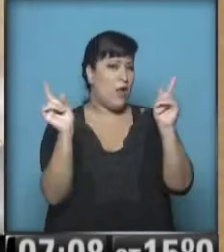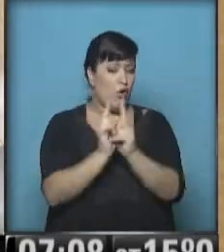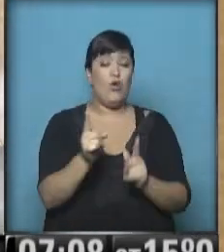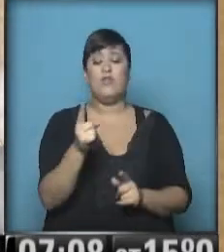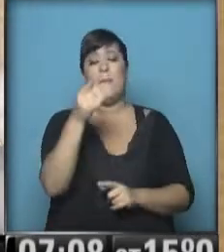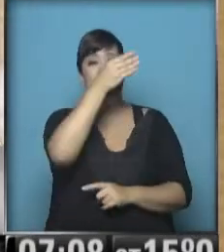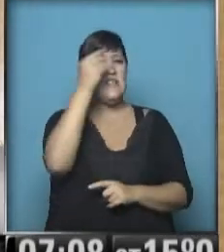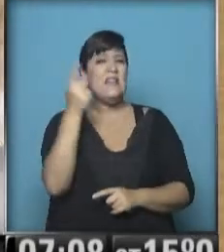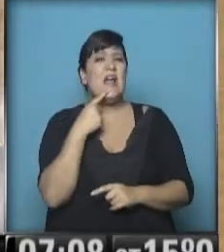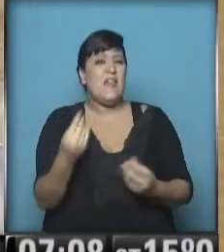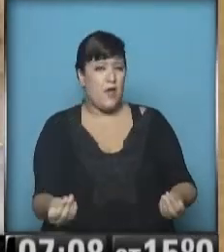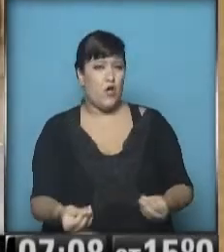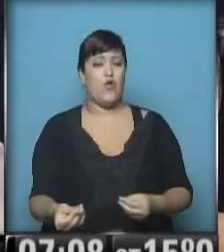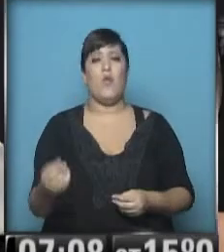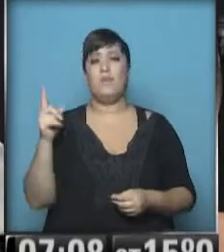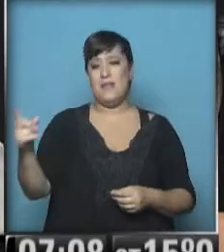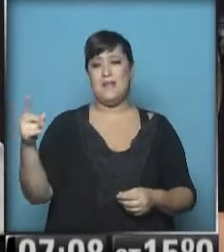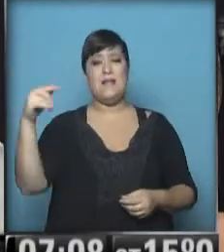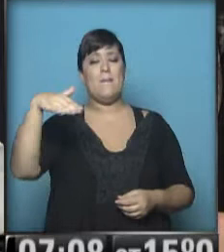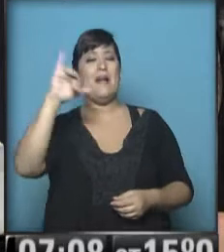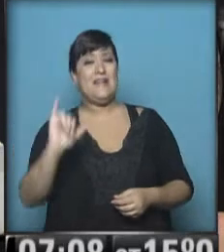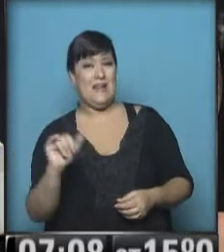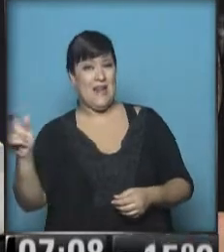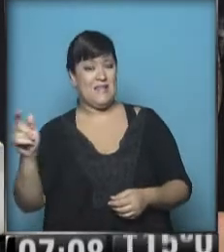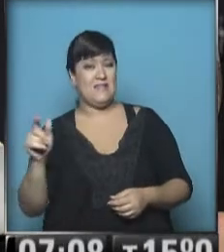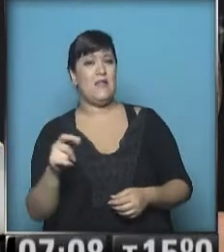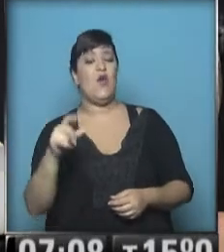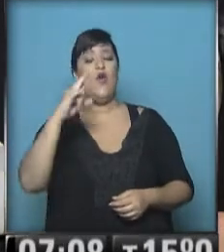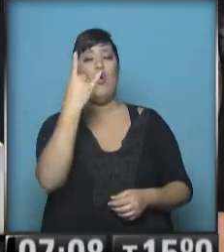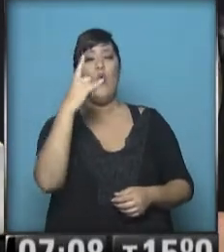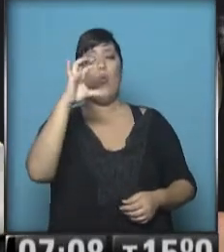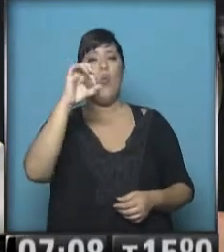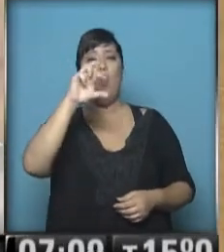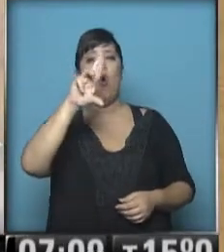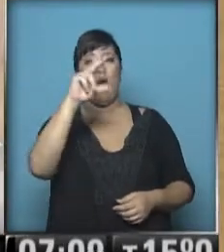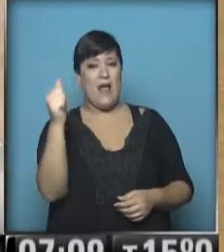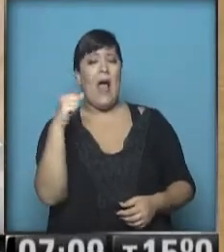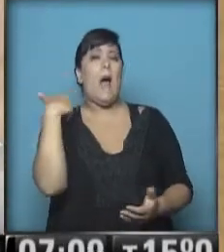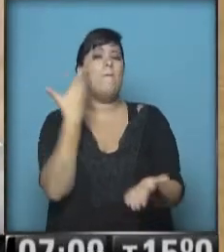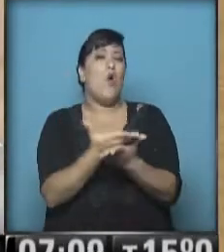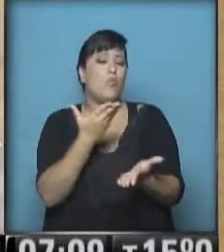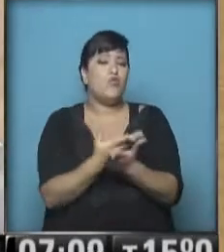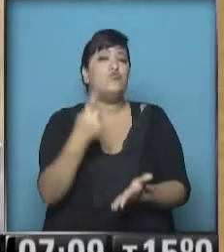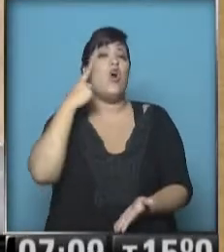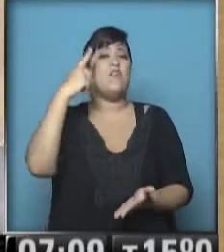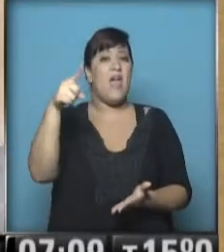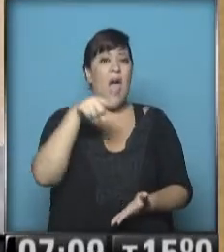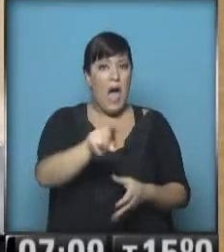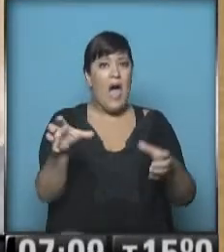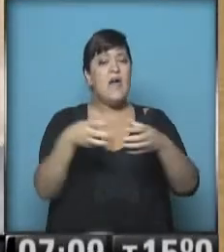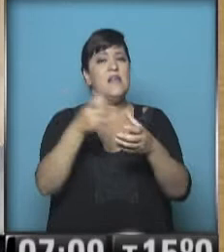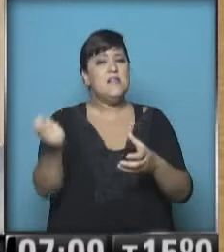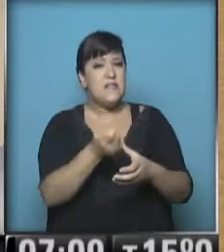dijo la presidenta de la Nación. Cuando Gerardo Martínez, hablando del titular de la UOCRA, nos propuso la idea de que su sindicato pudiera contar